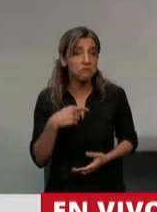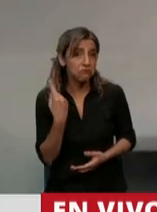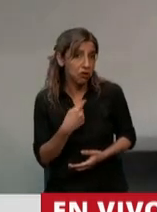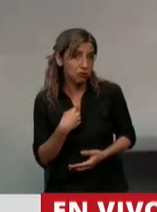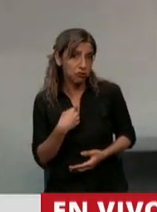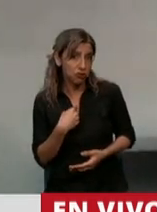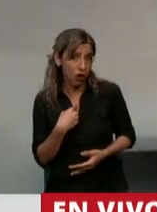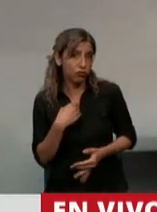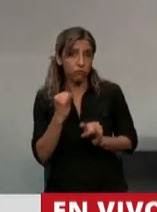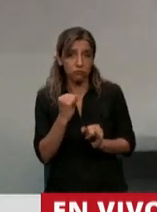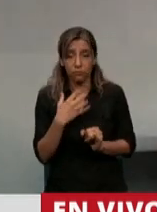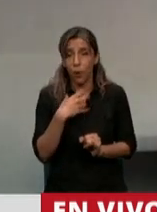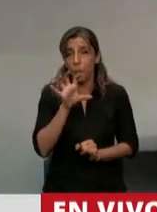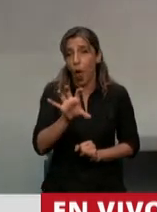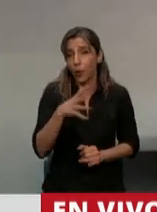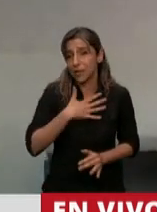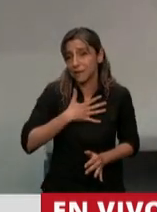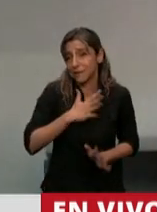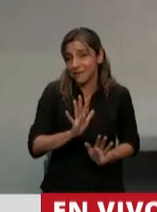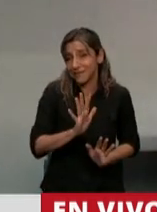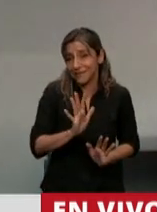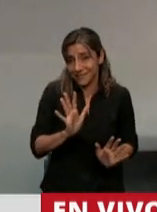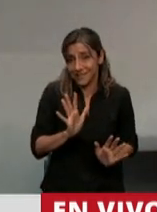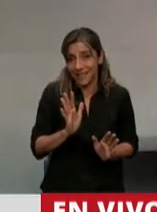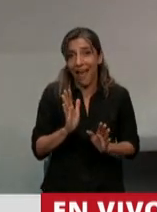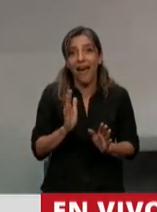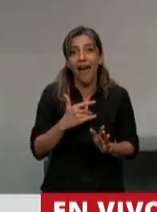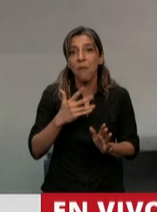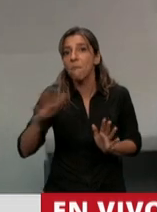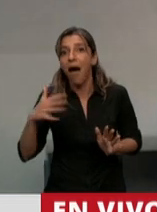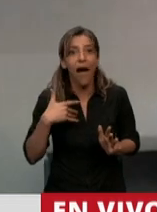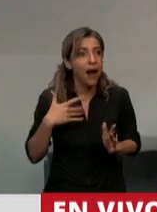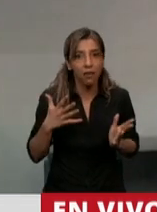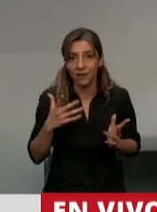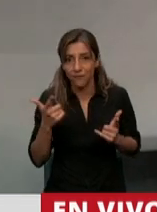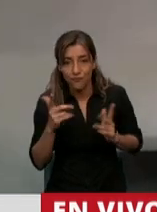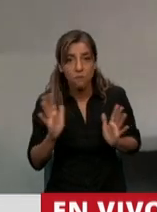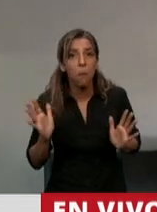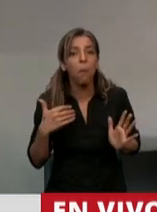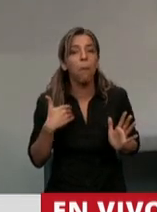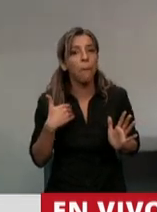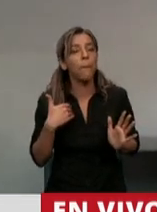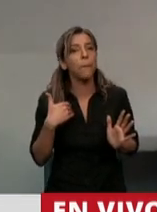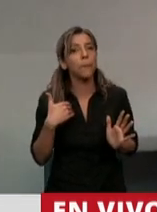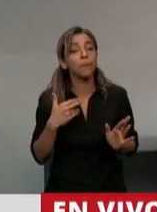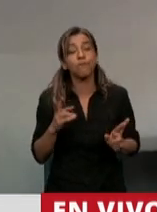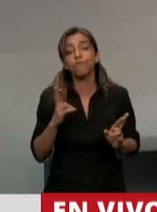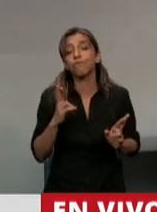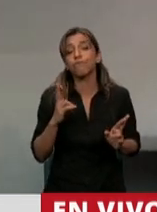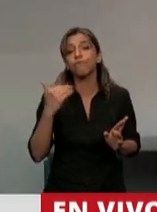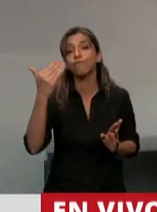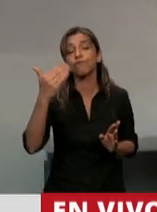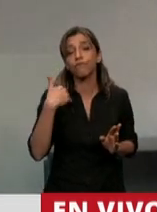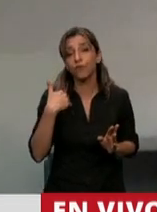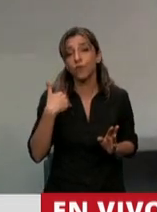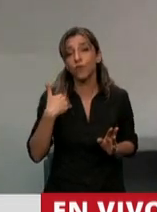mediterránea. Recién el diputado Selva decía que tal vez el mar argentino cuando logremos salvar